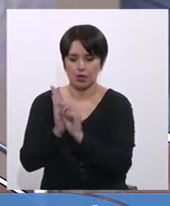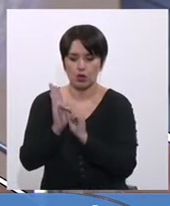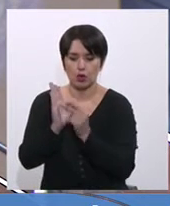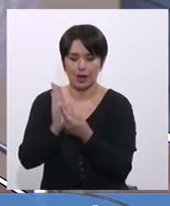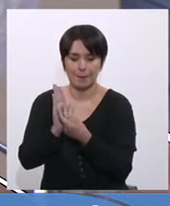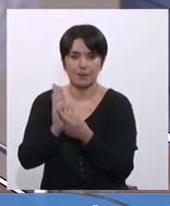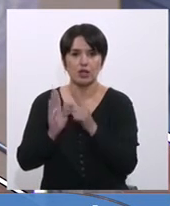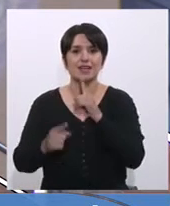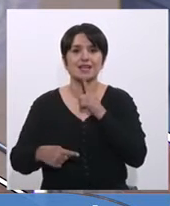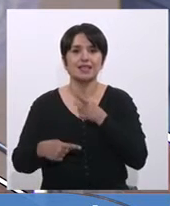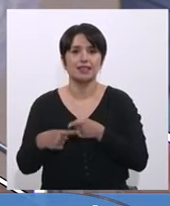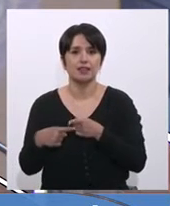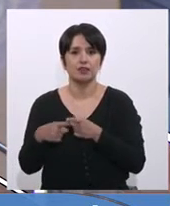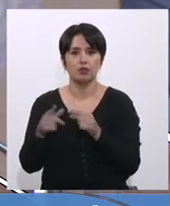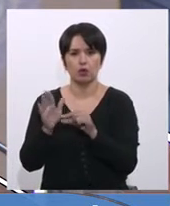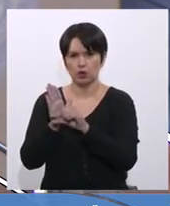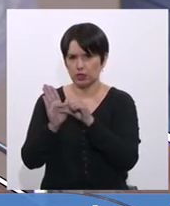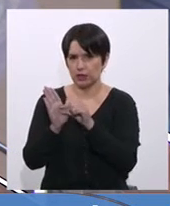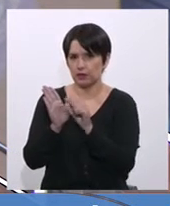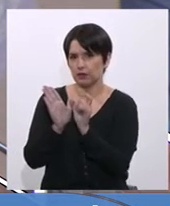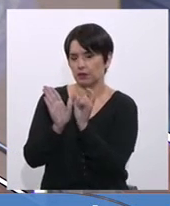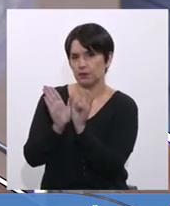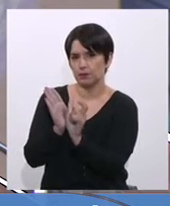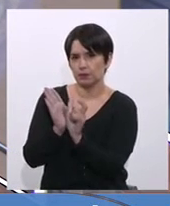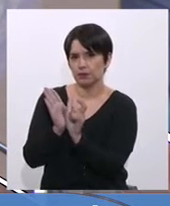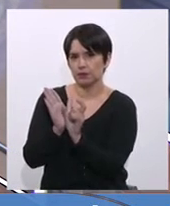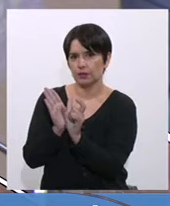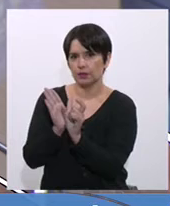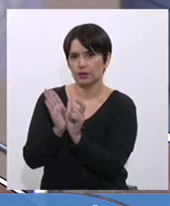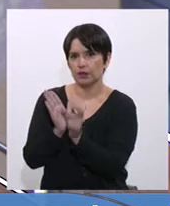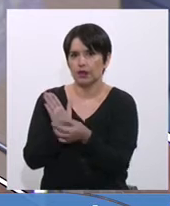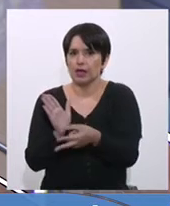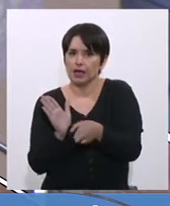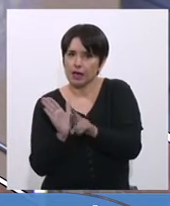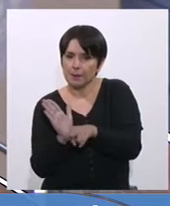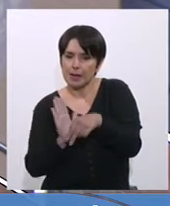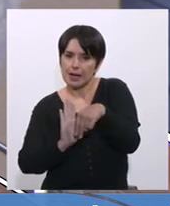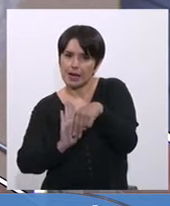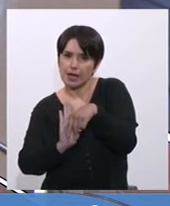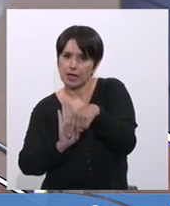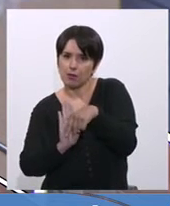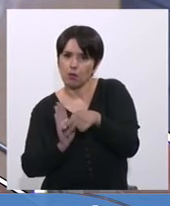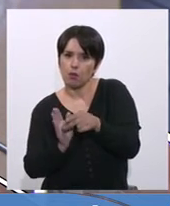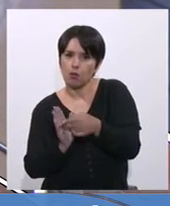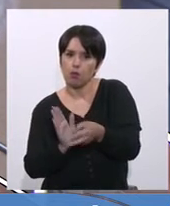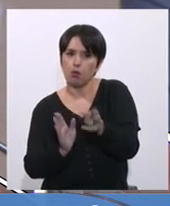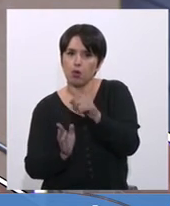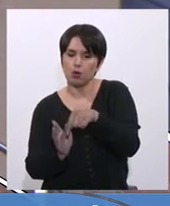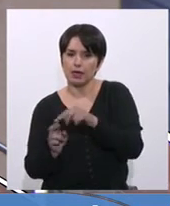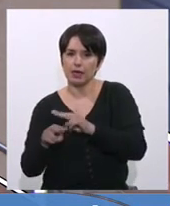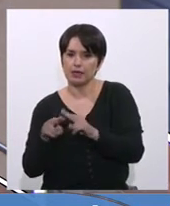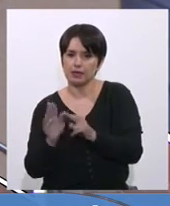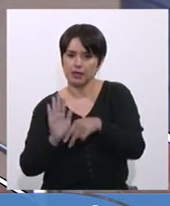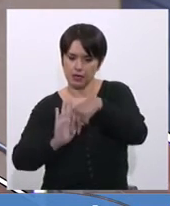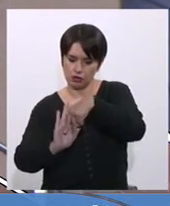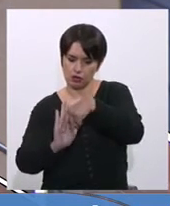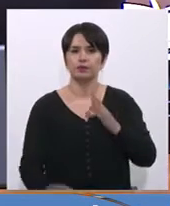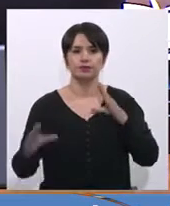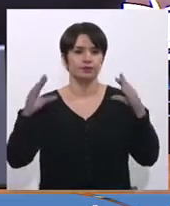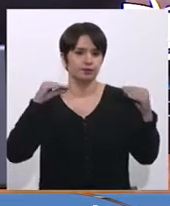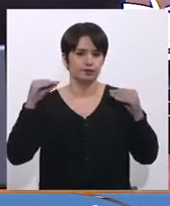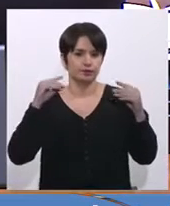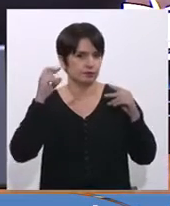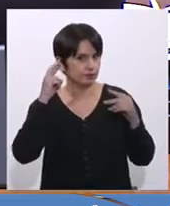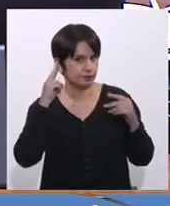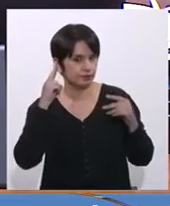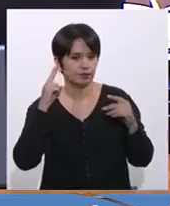texto donde dice reformular las normas. Nosotros las cambiaremos por revisar las normas.